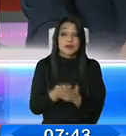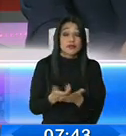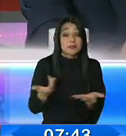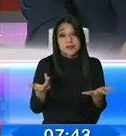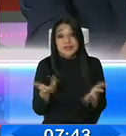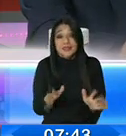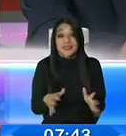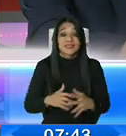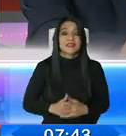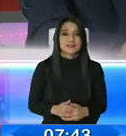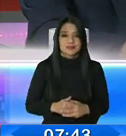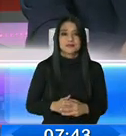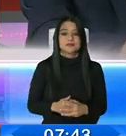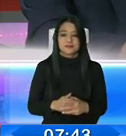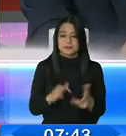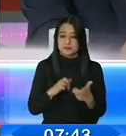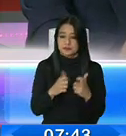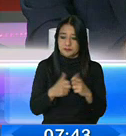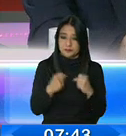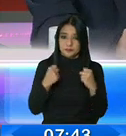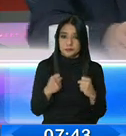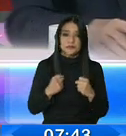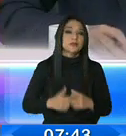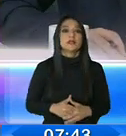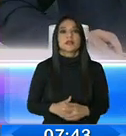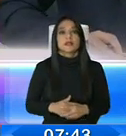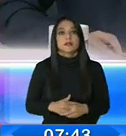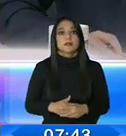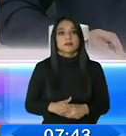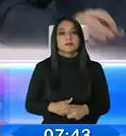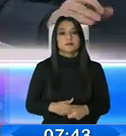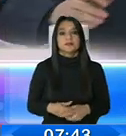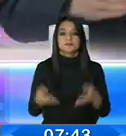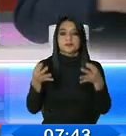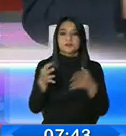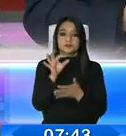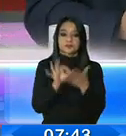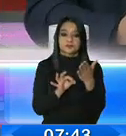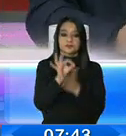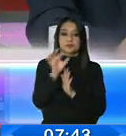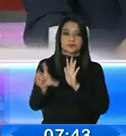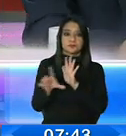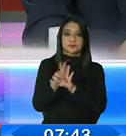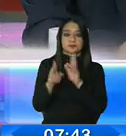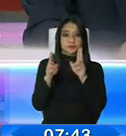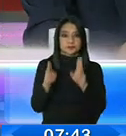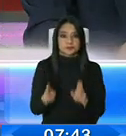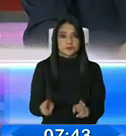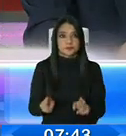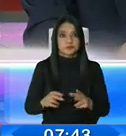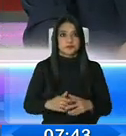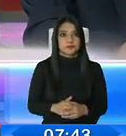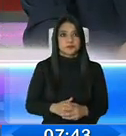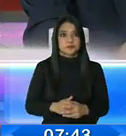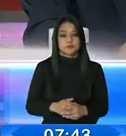demanda. Estamos en una crisis bastante complicada. A propósito de eso, se aprobó la ley humanitaria. Usted, como ministro,